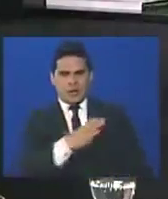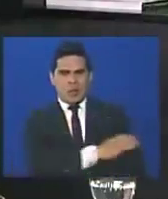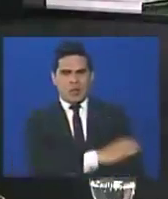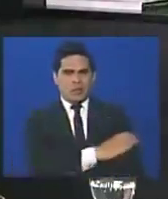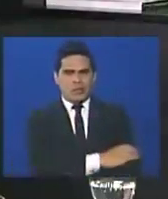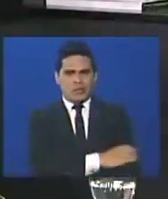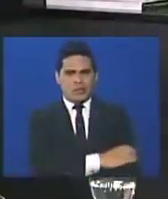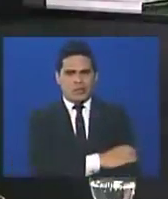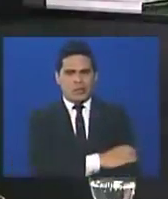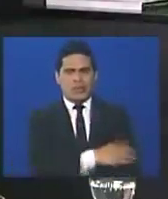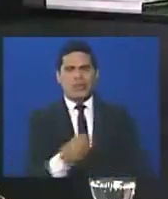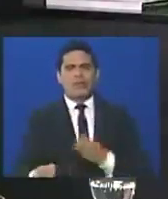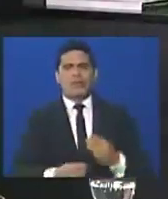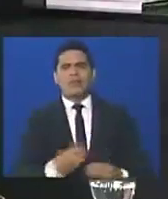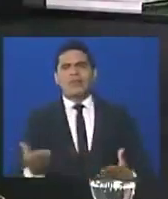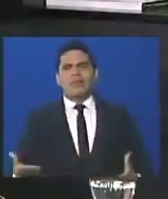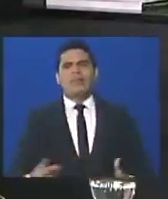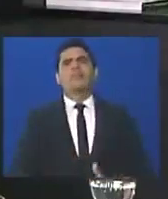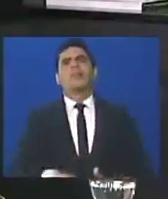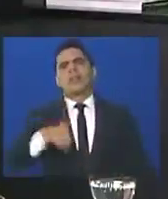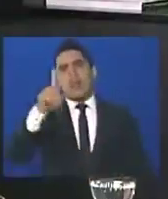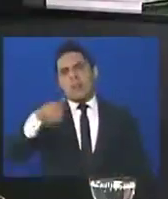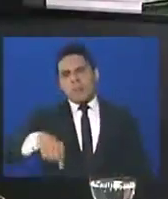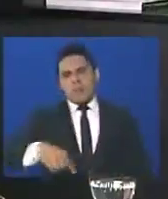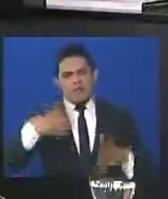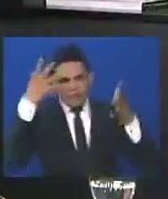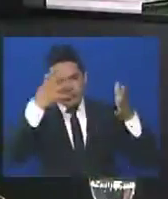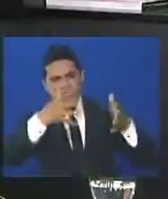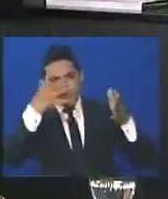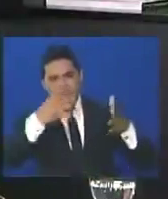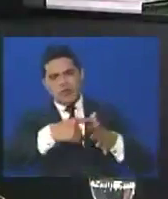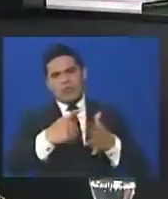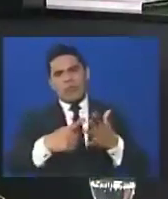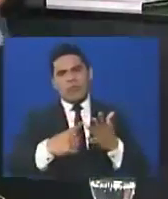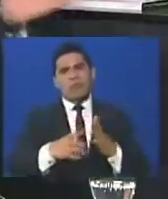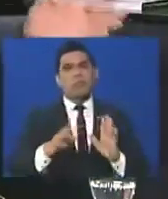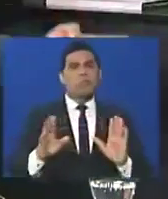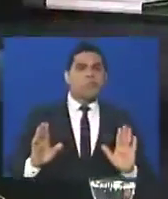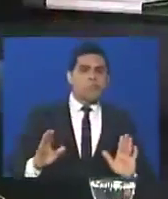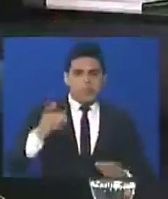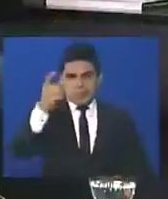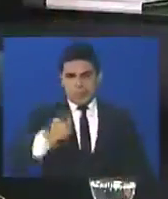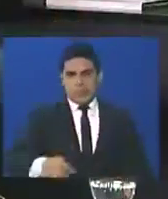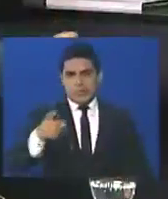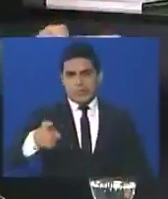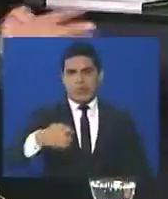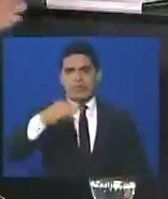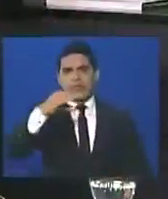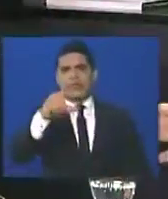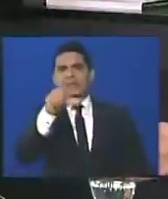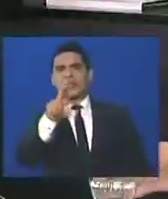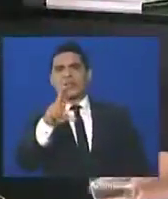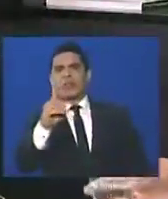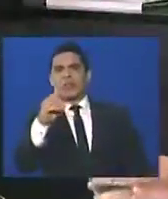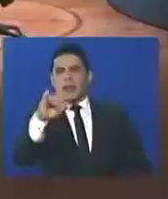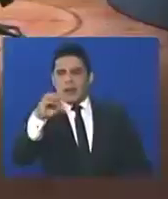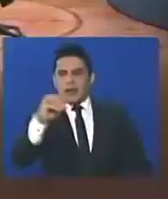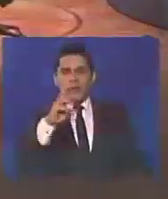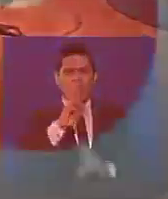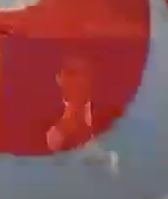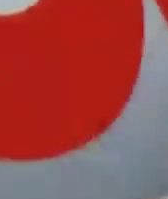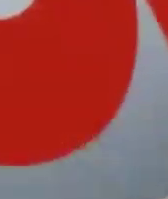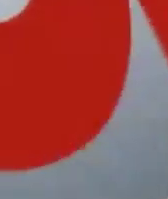oposición, no han estado también, sugiriendo cosas, al regreso, al Claudio, ya averiguamos.